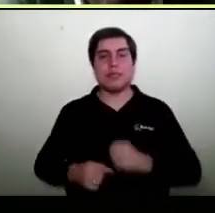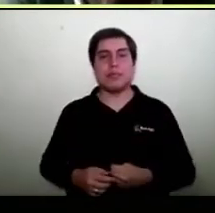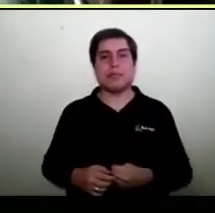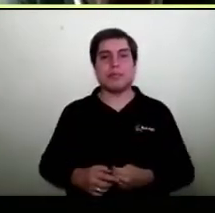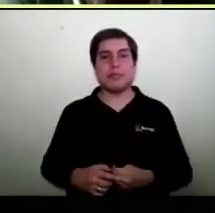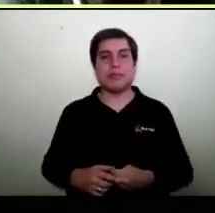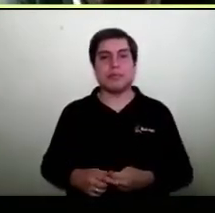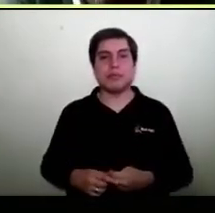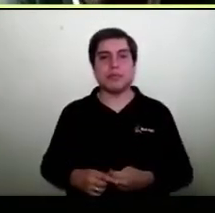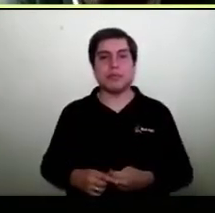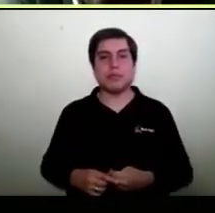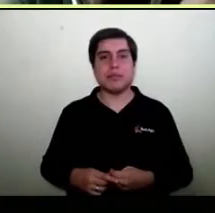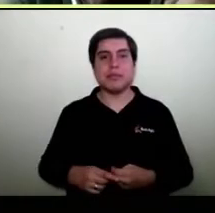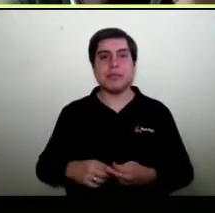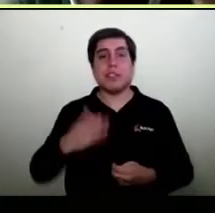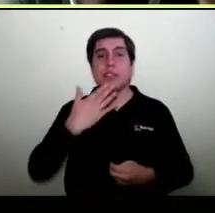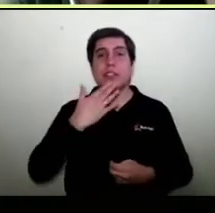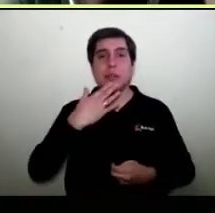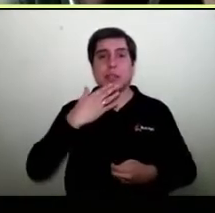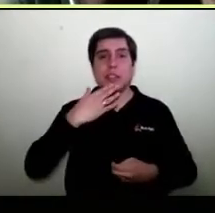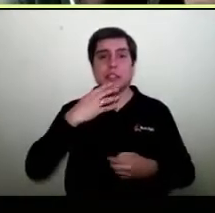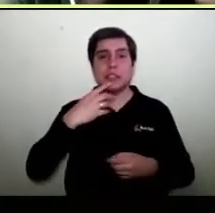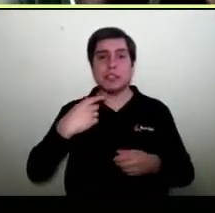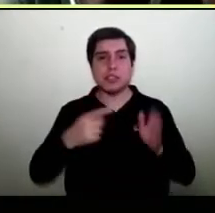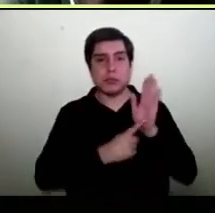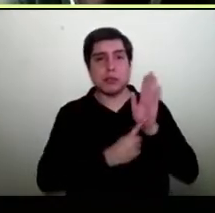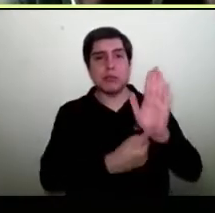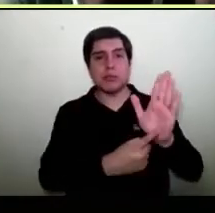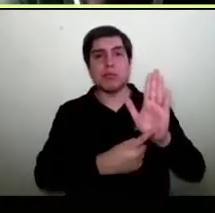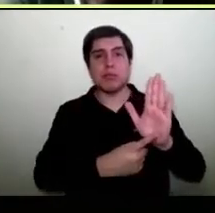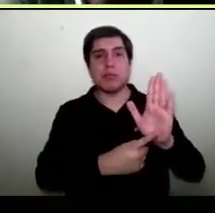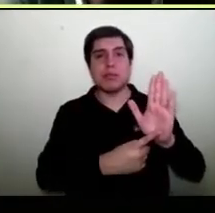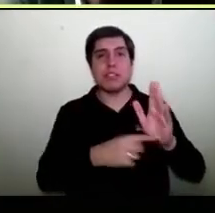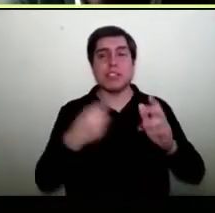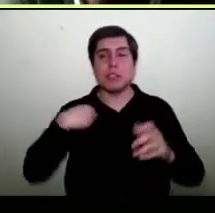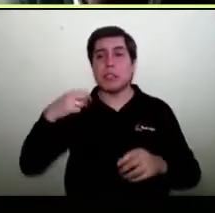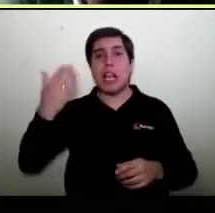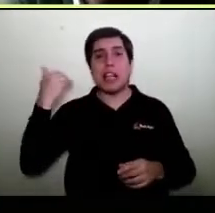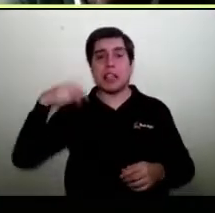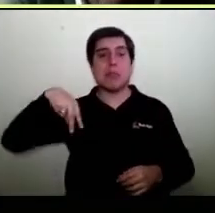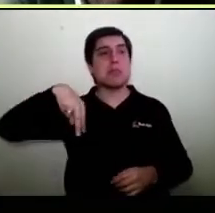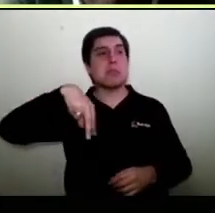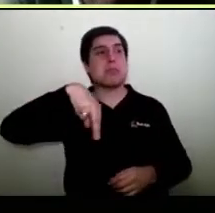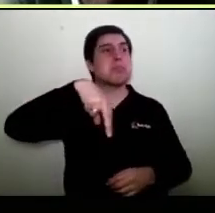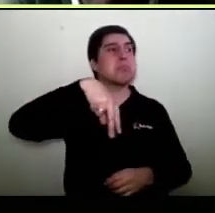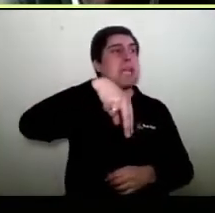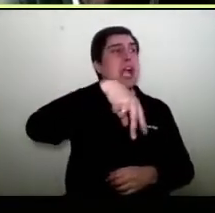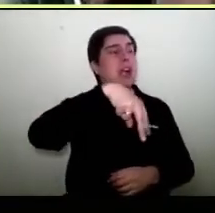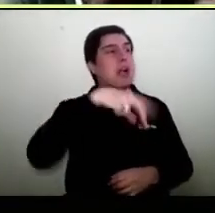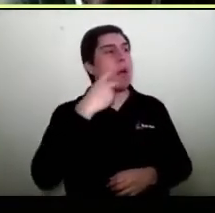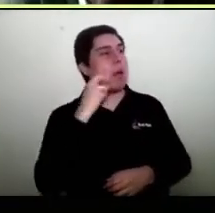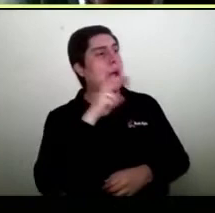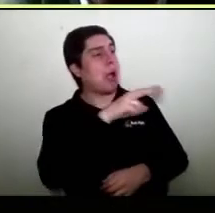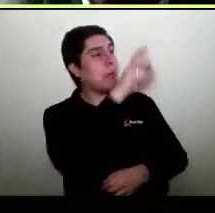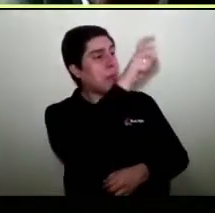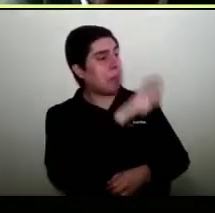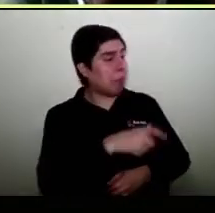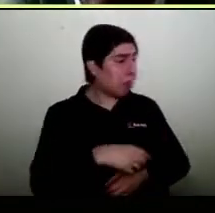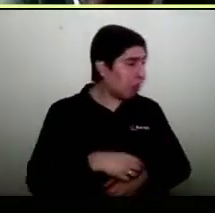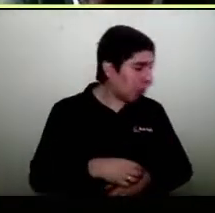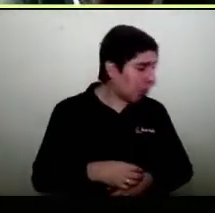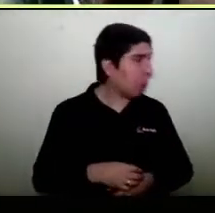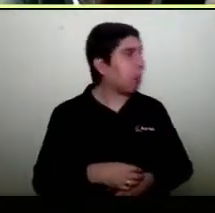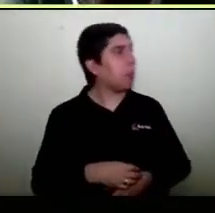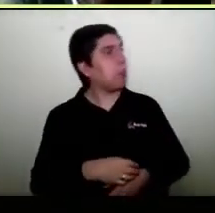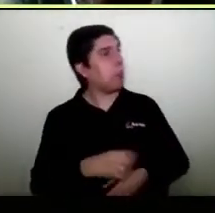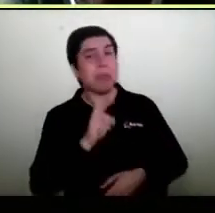Y me entrega vitrina, ¿no? viendo gráficamente, es es como cuando uno iba al mall físico y caminaba, me veo, y si